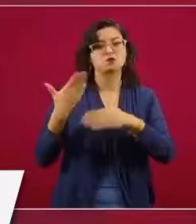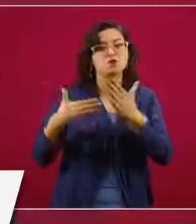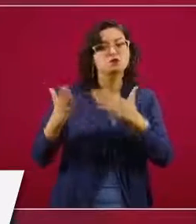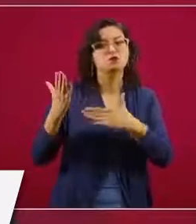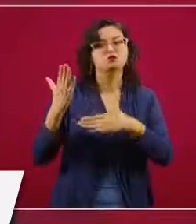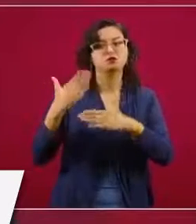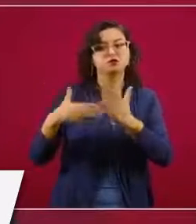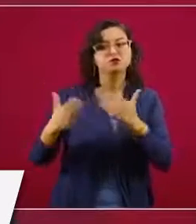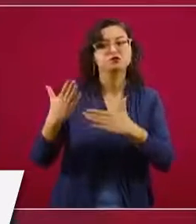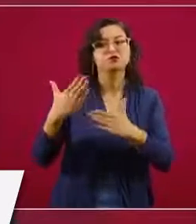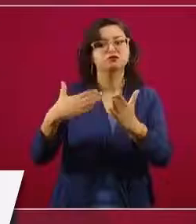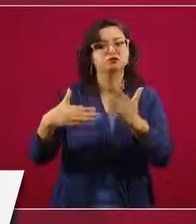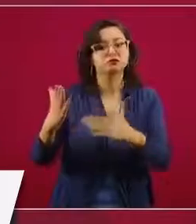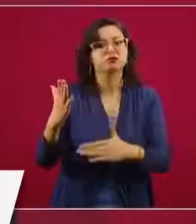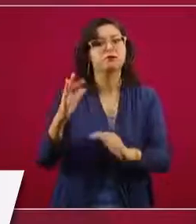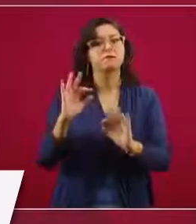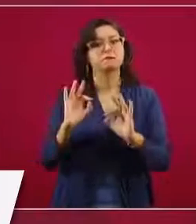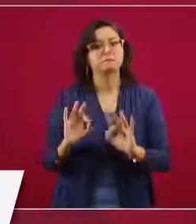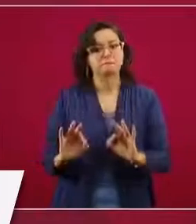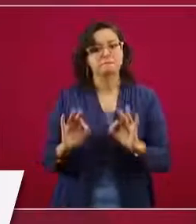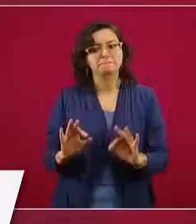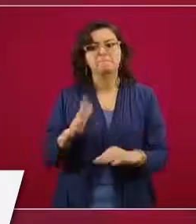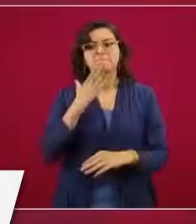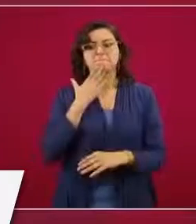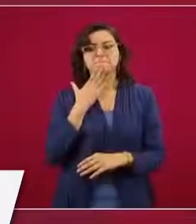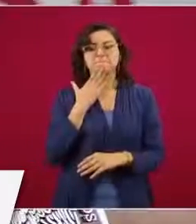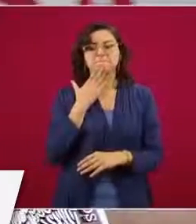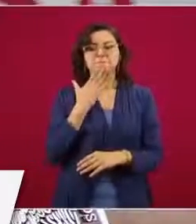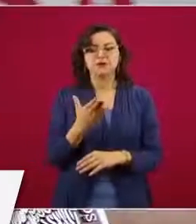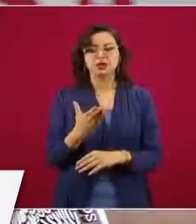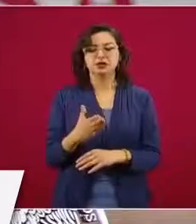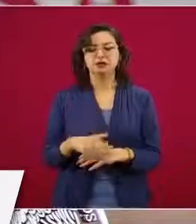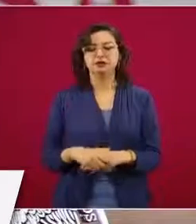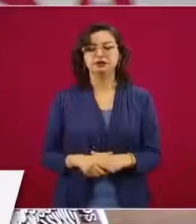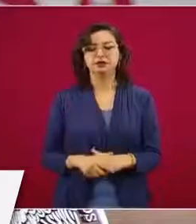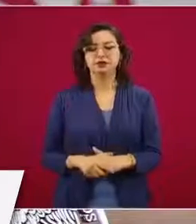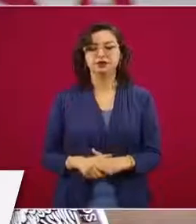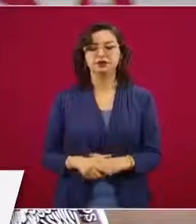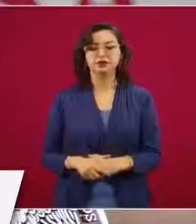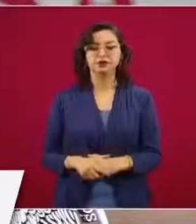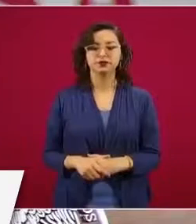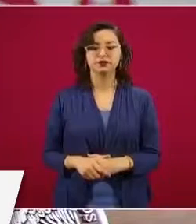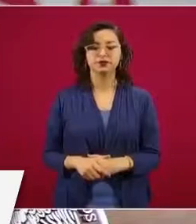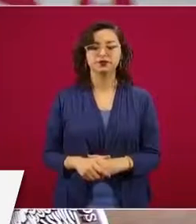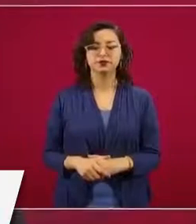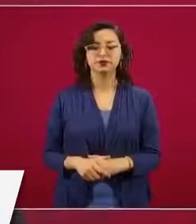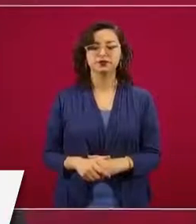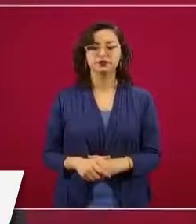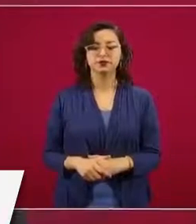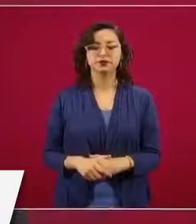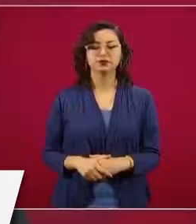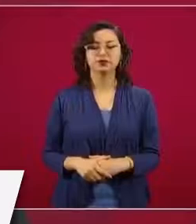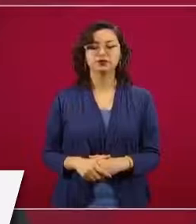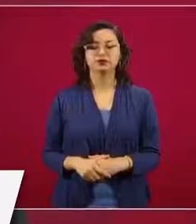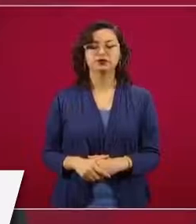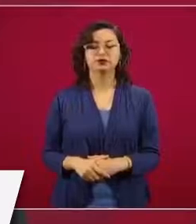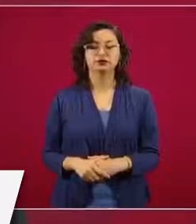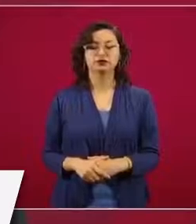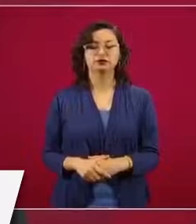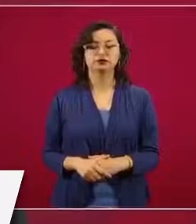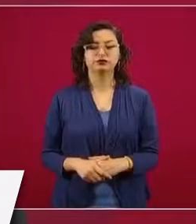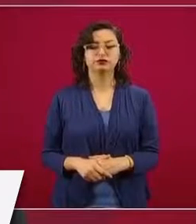a esta pandemia y ha sido exitoso,